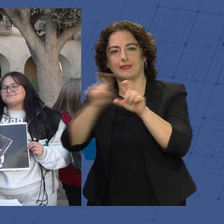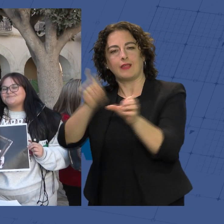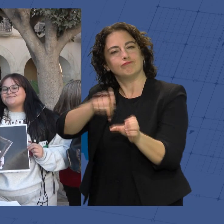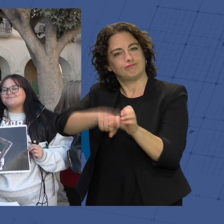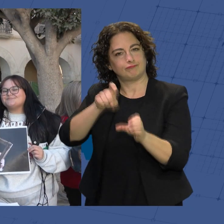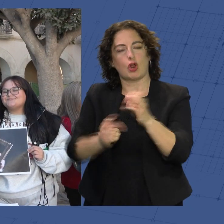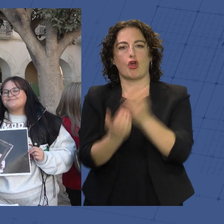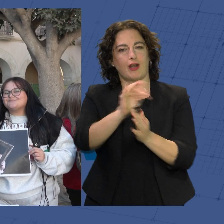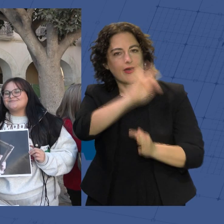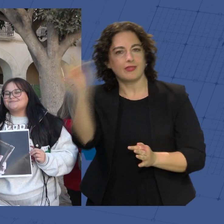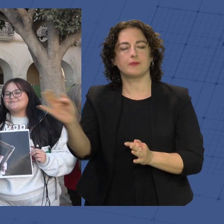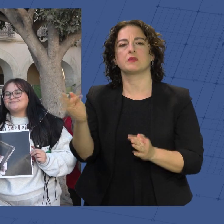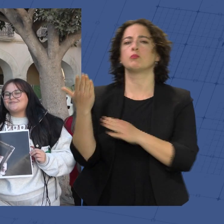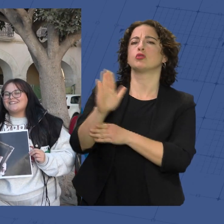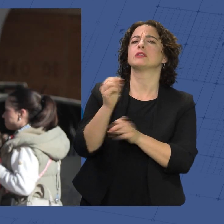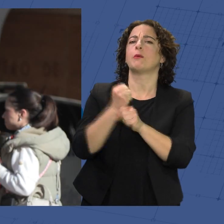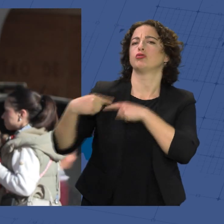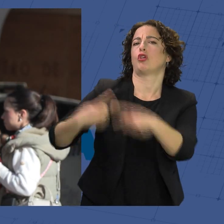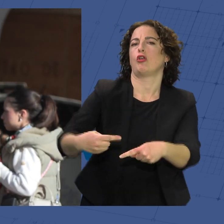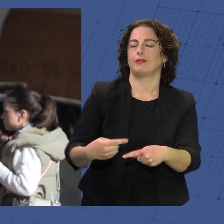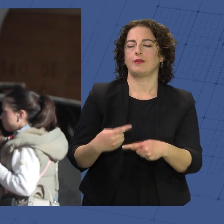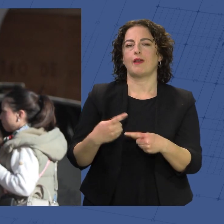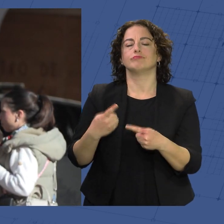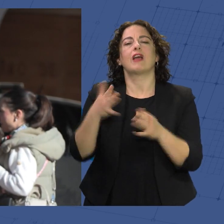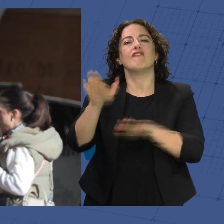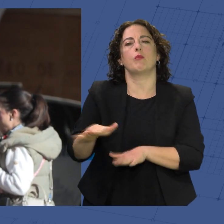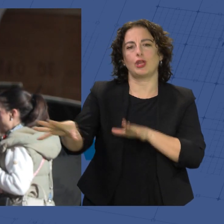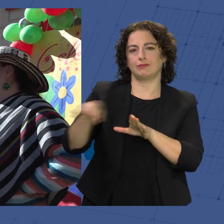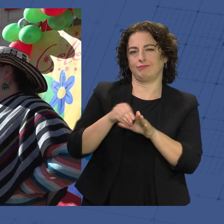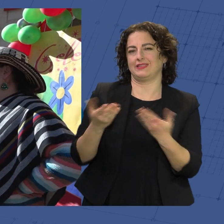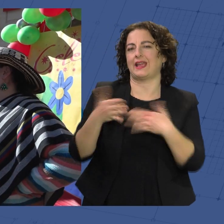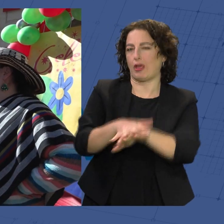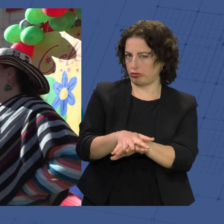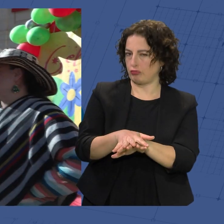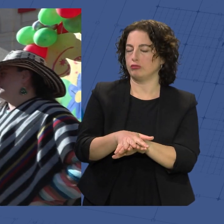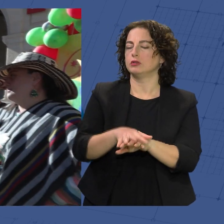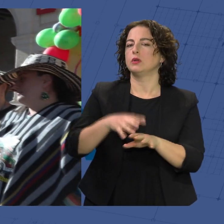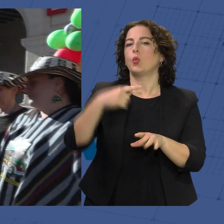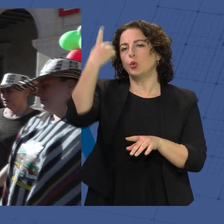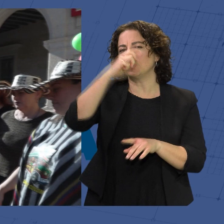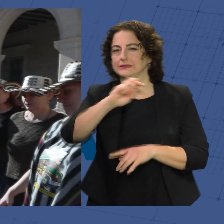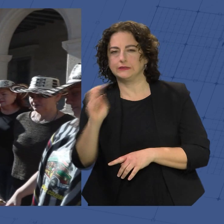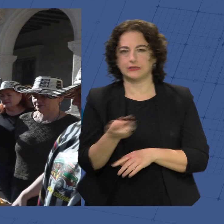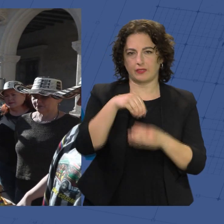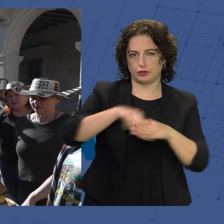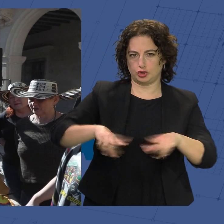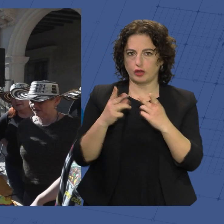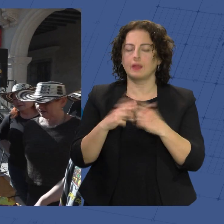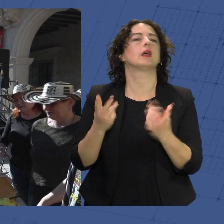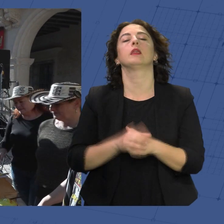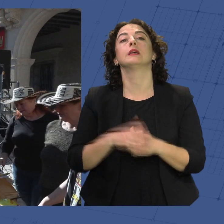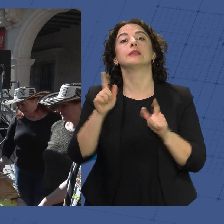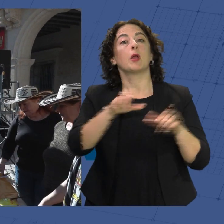jornada, mostrando su trabajo diario para favorecer la integración y la multiculturalidad en la sociedad. Además, también muchos de estos